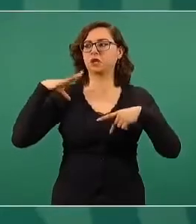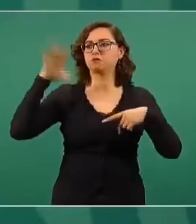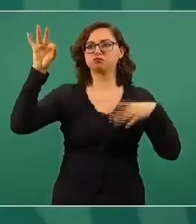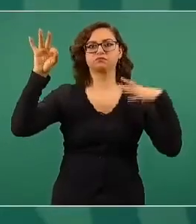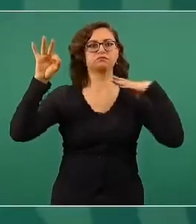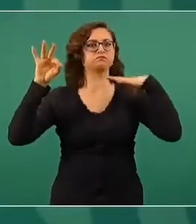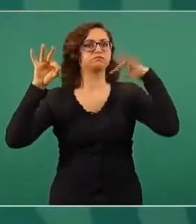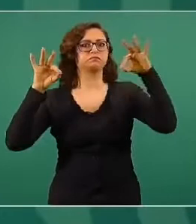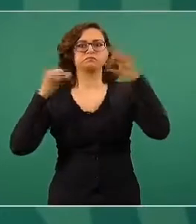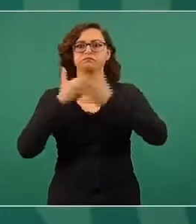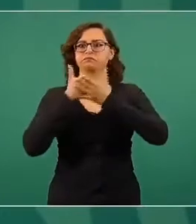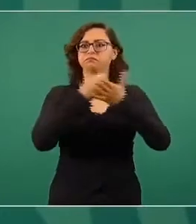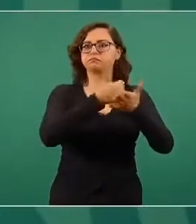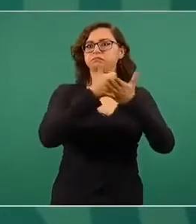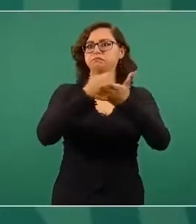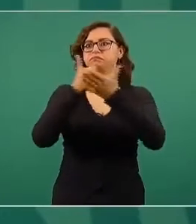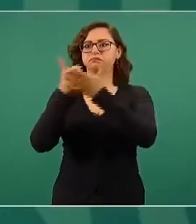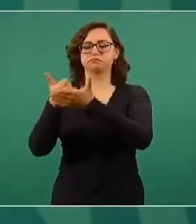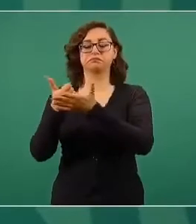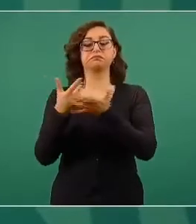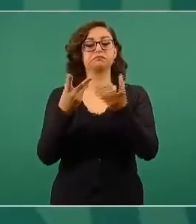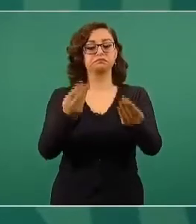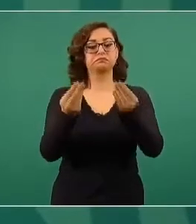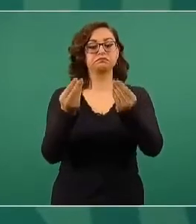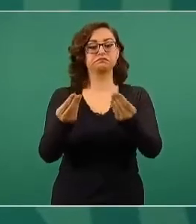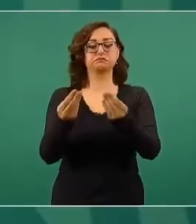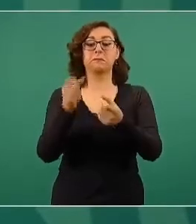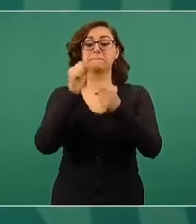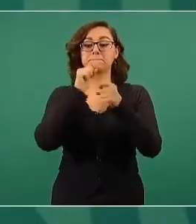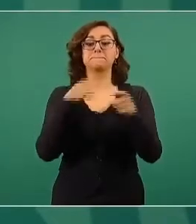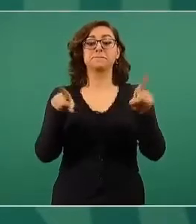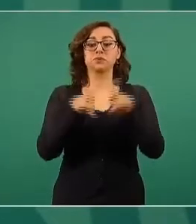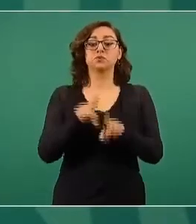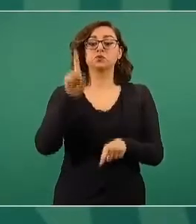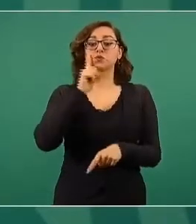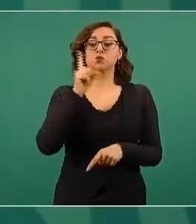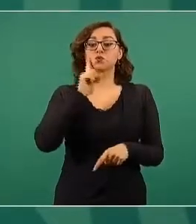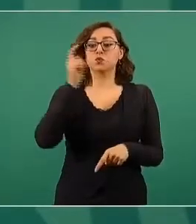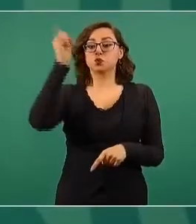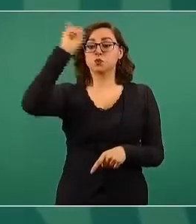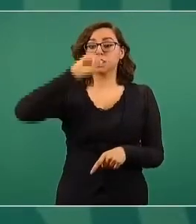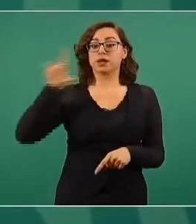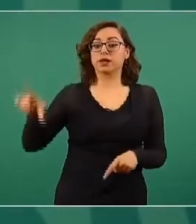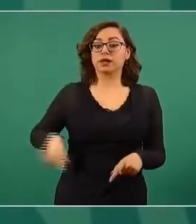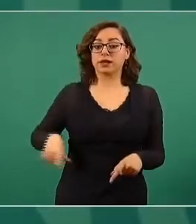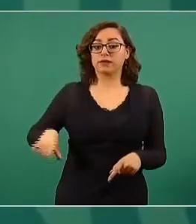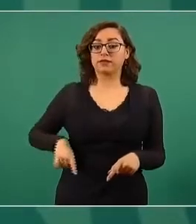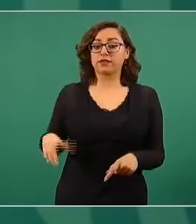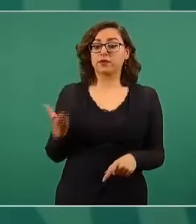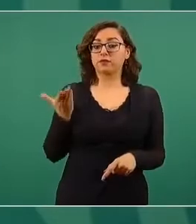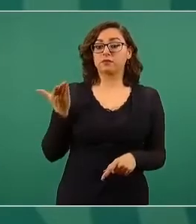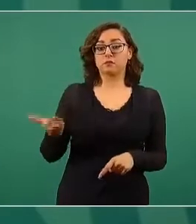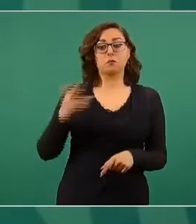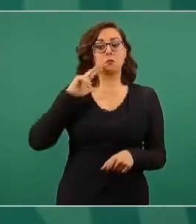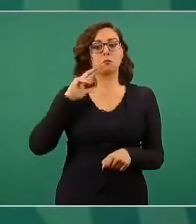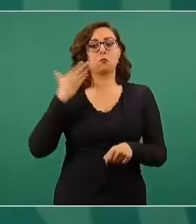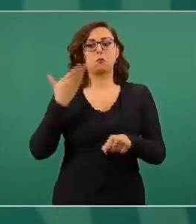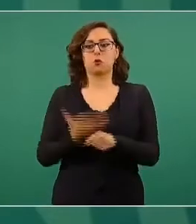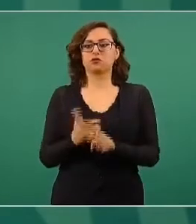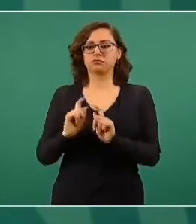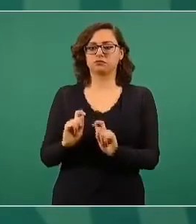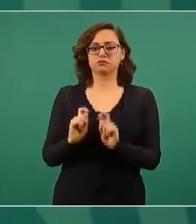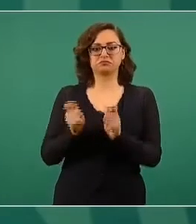la jefa de gobierno se ha hecho cargo de manera personal,